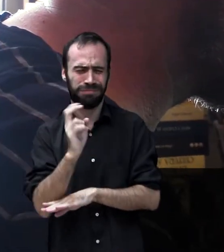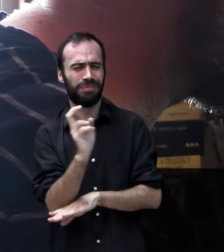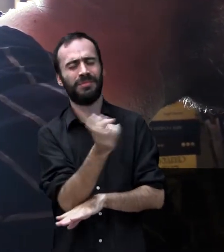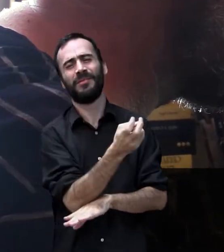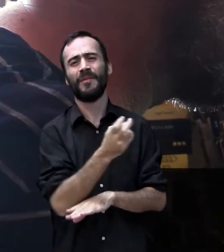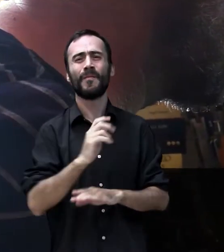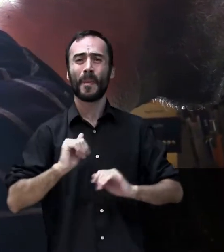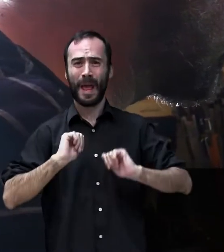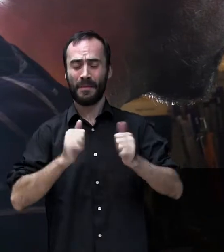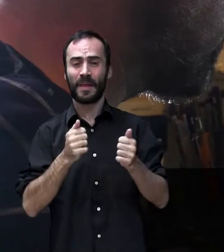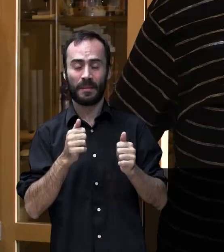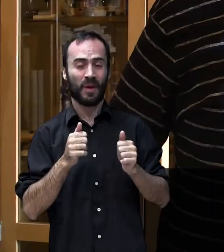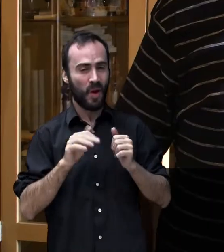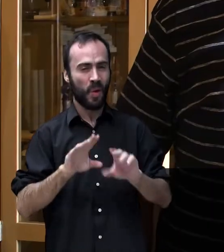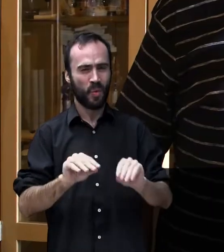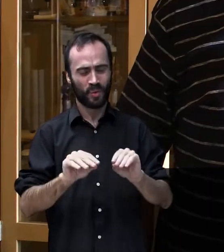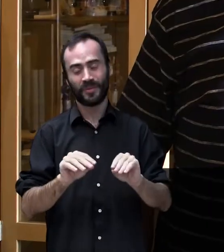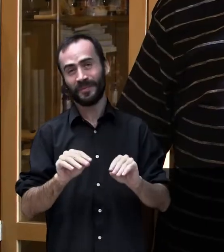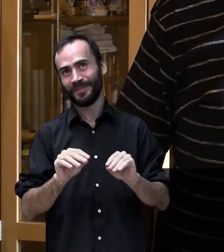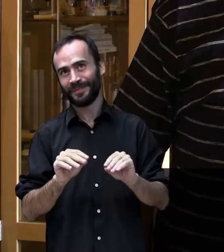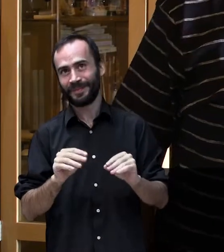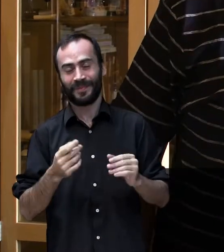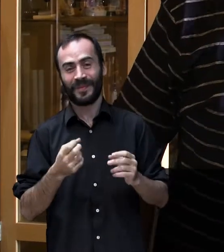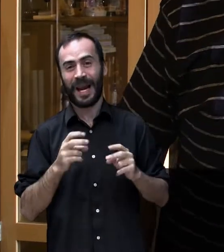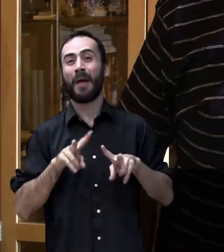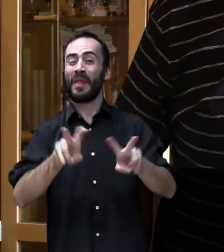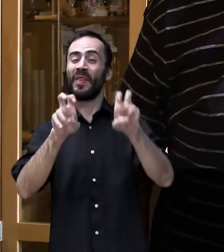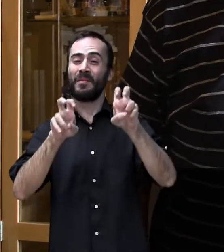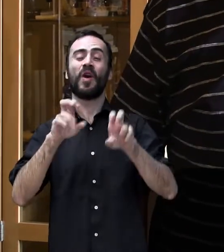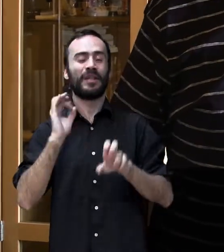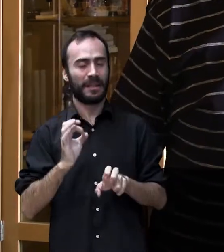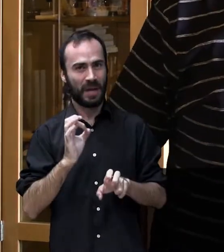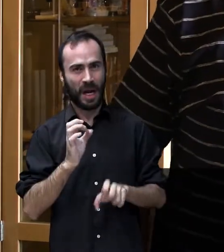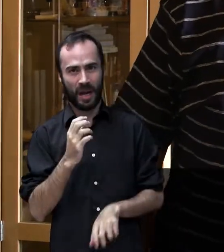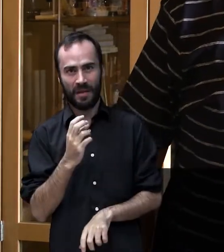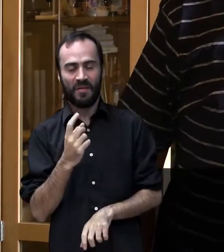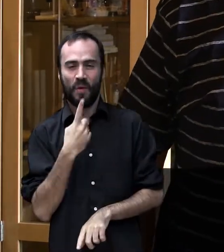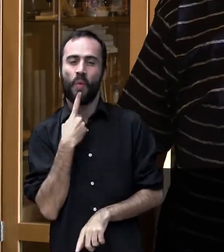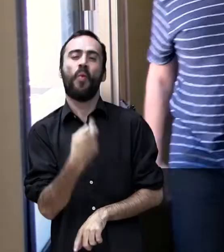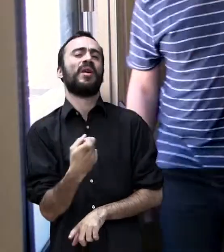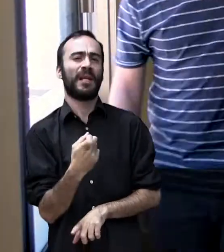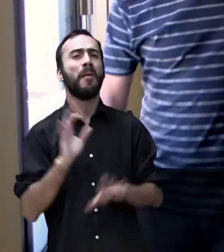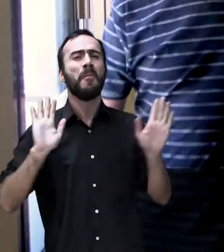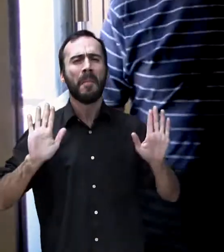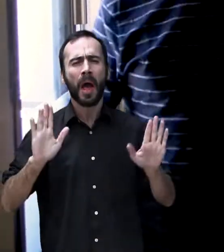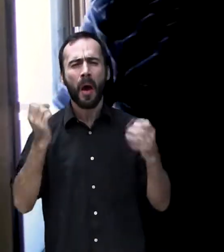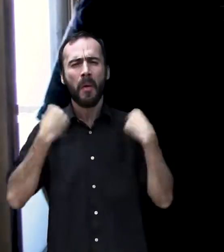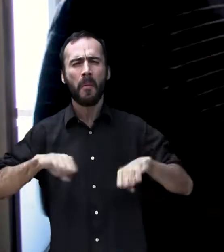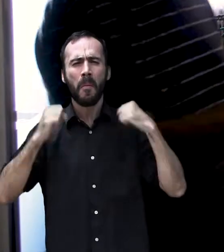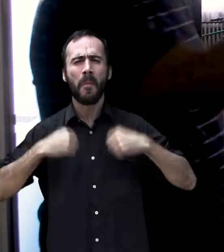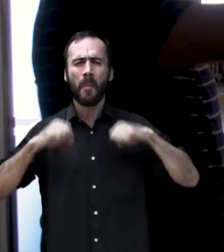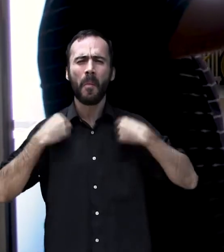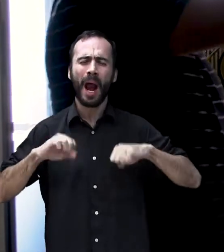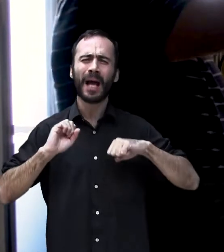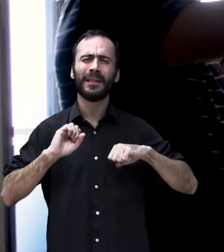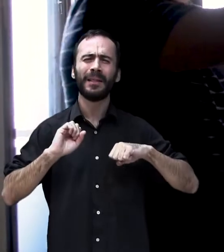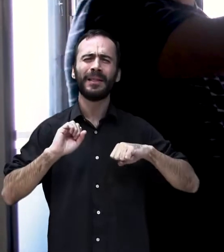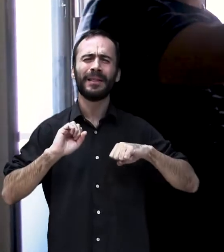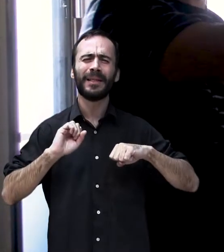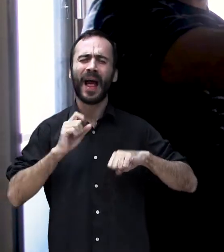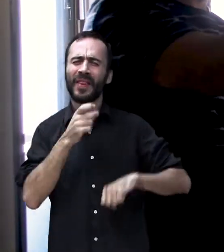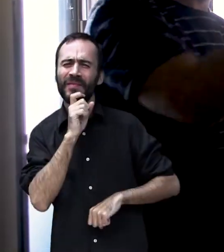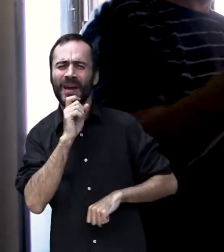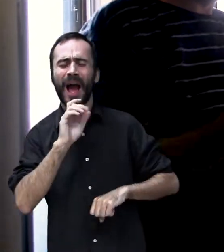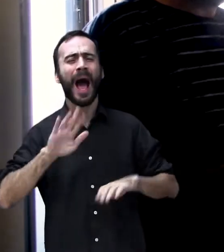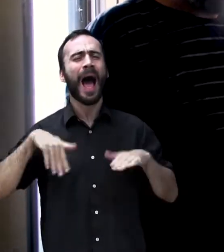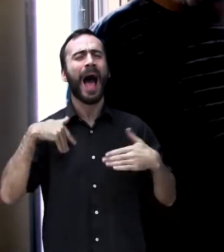El uso, al principio, como todo lo nuevo, pues realmente cuesta, pero bueno, la práctica es complicada hasta